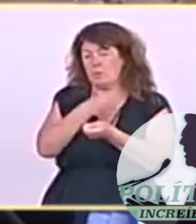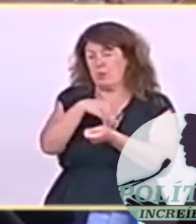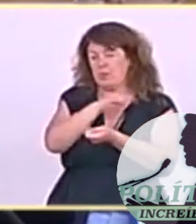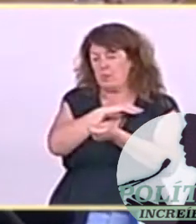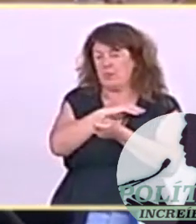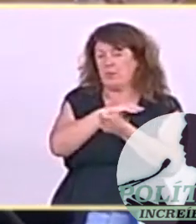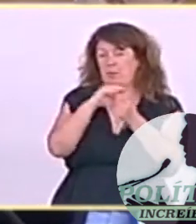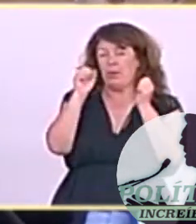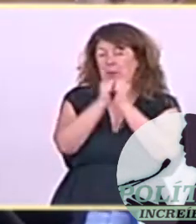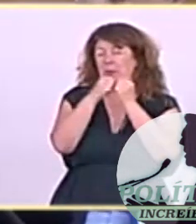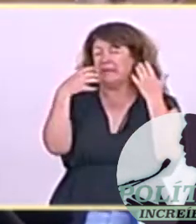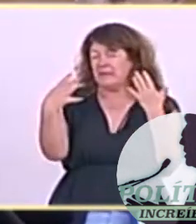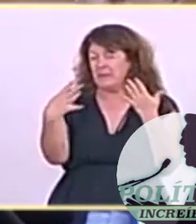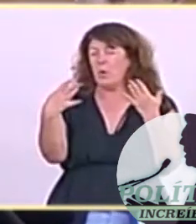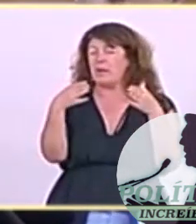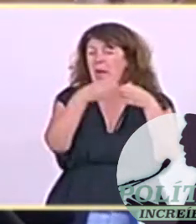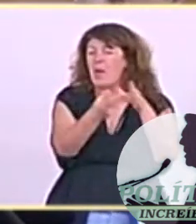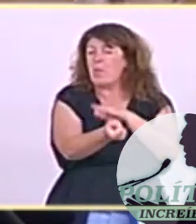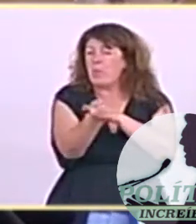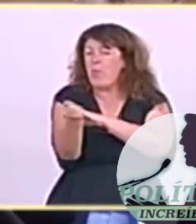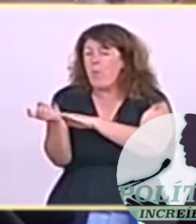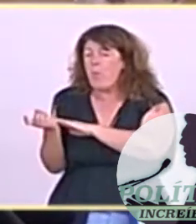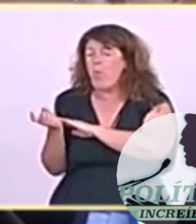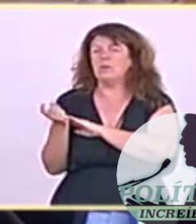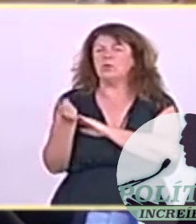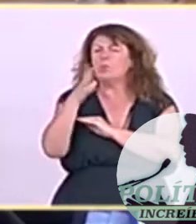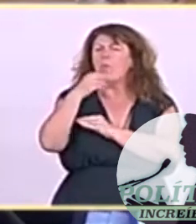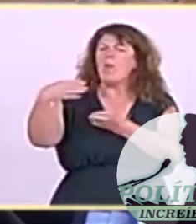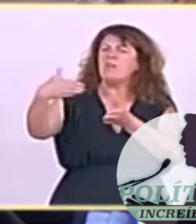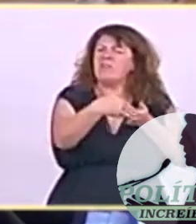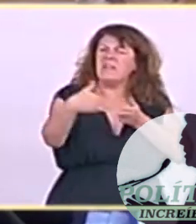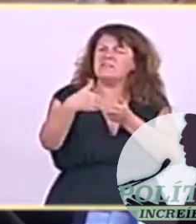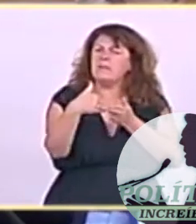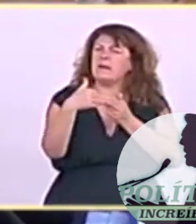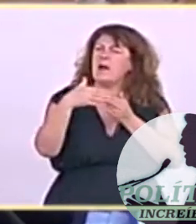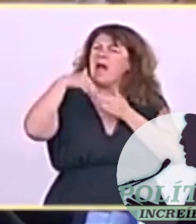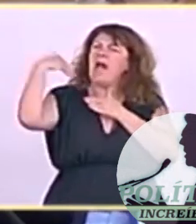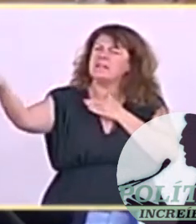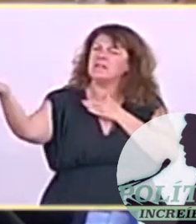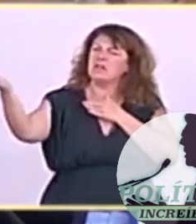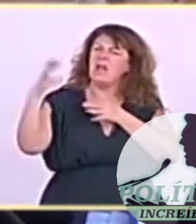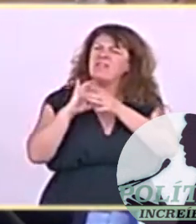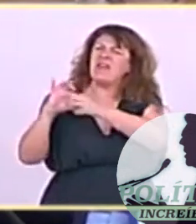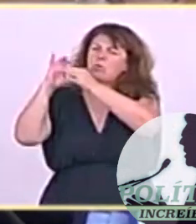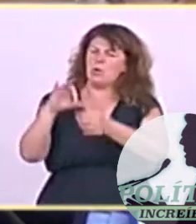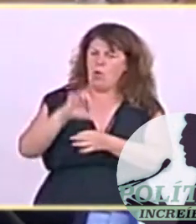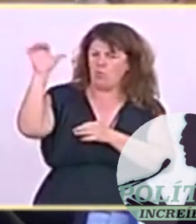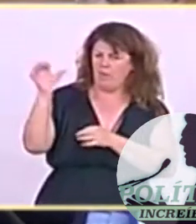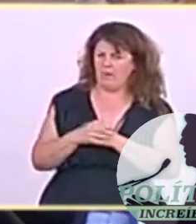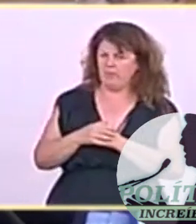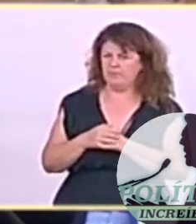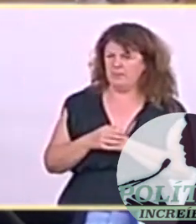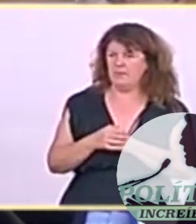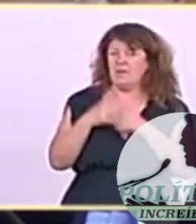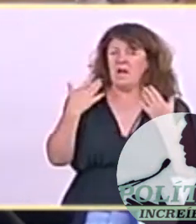desembarcar flotas exteriores a la Unión Europea. Pero el informe que usted ha mencionado, que es muy interesante, este informe 20